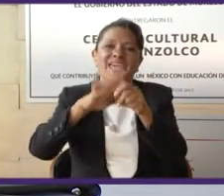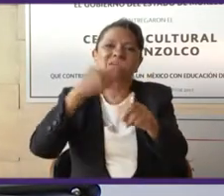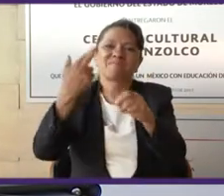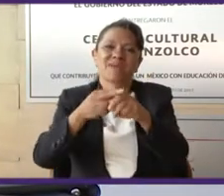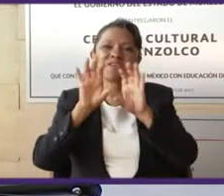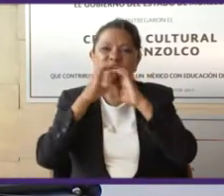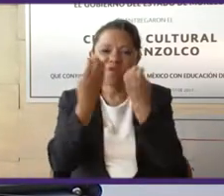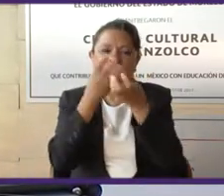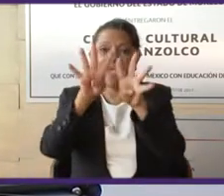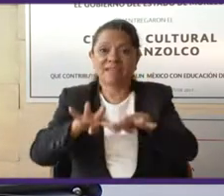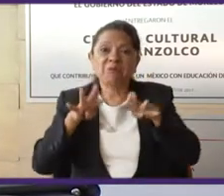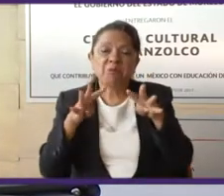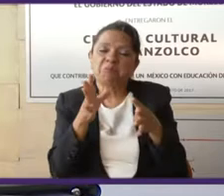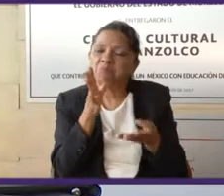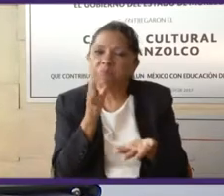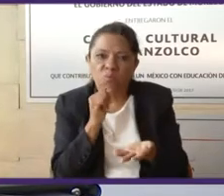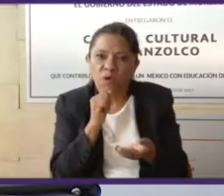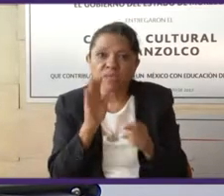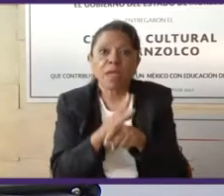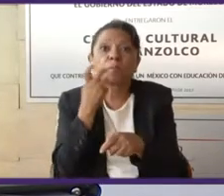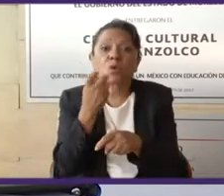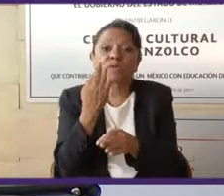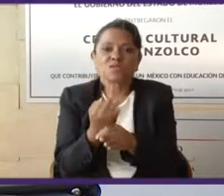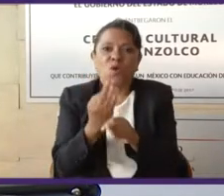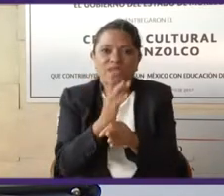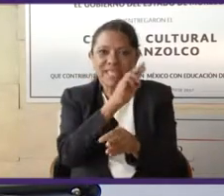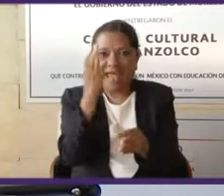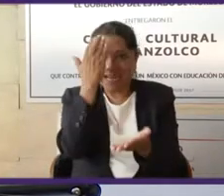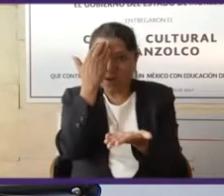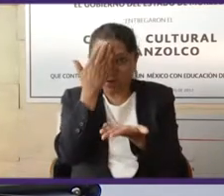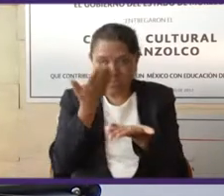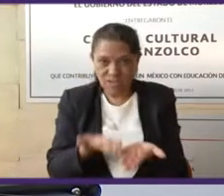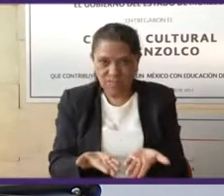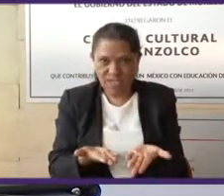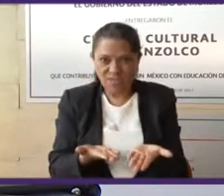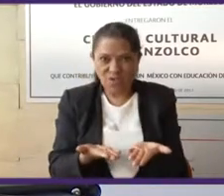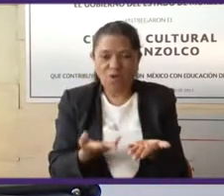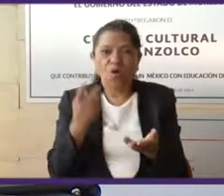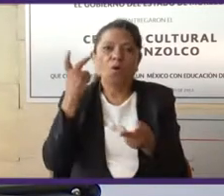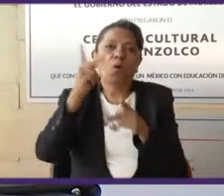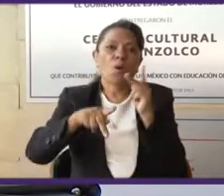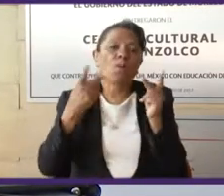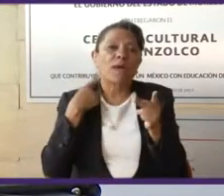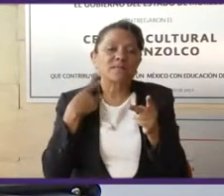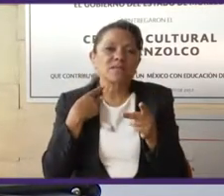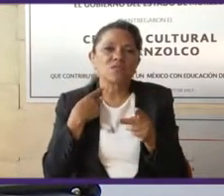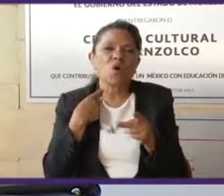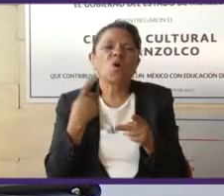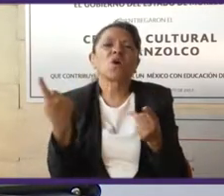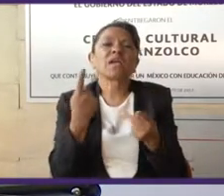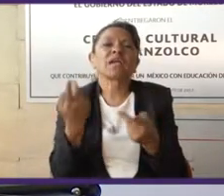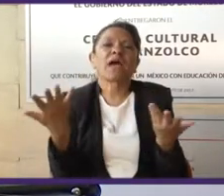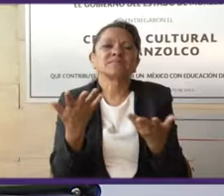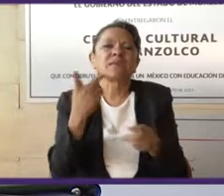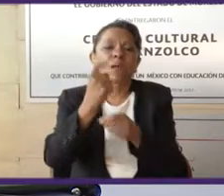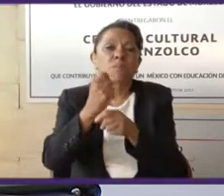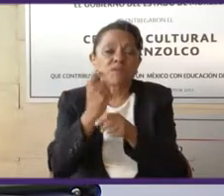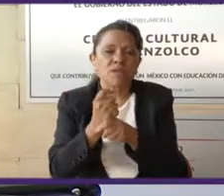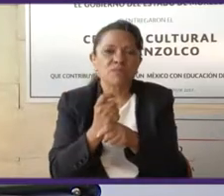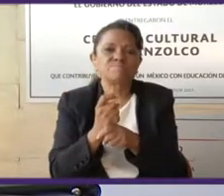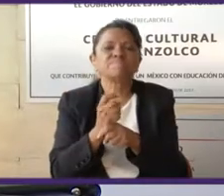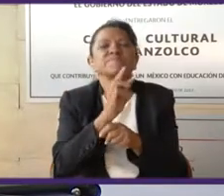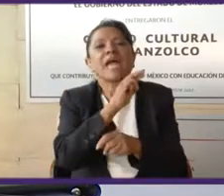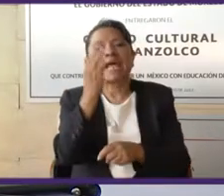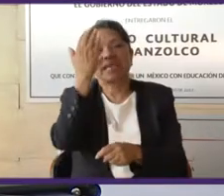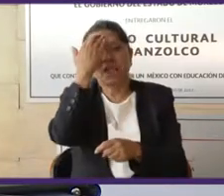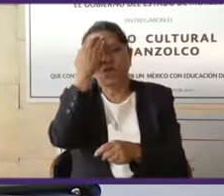reconocimiento en esta parte de evolución constante de los partidos, lo primero que hemos hecho es reconocer que no podemos